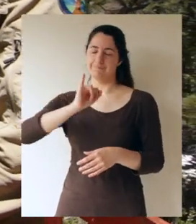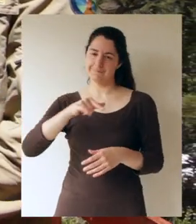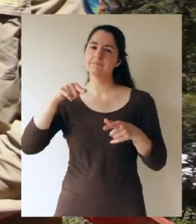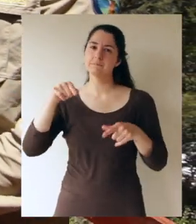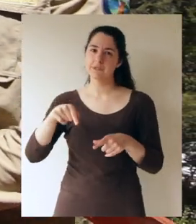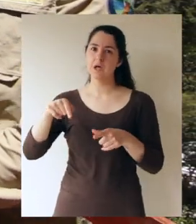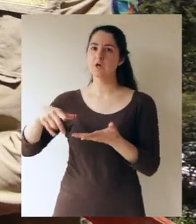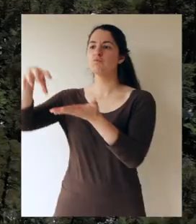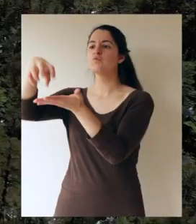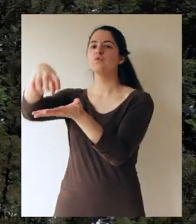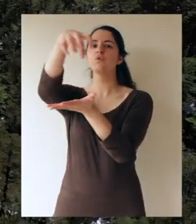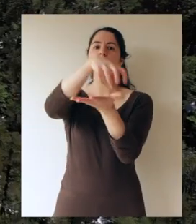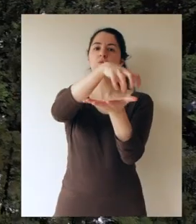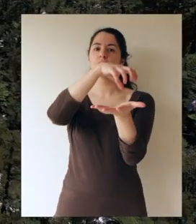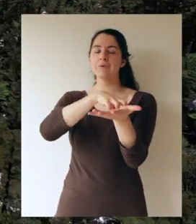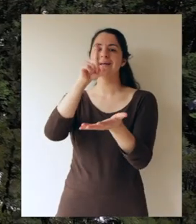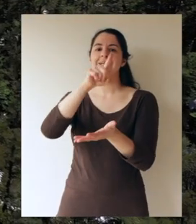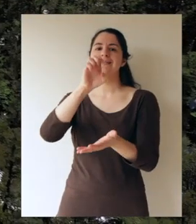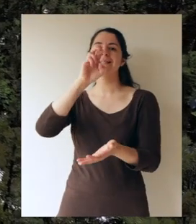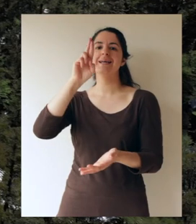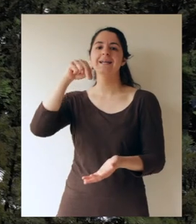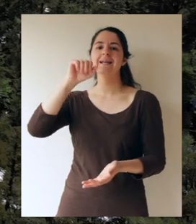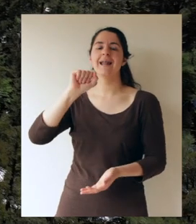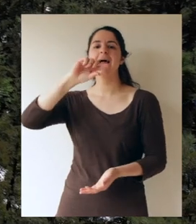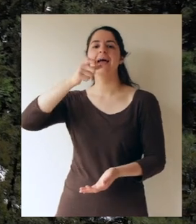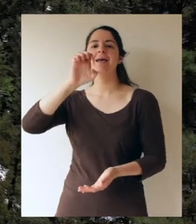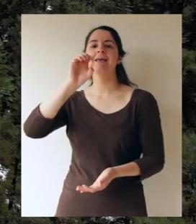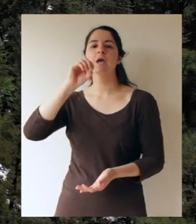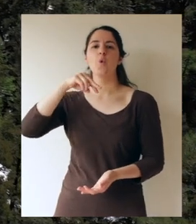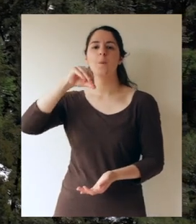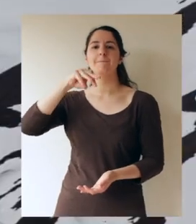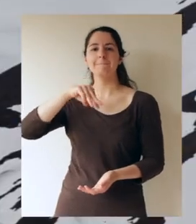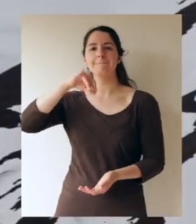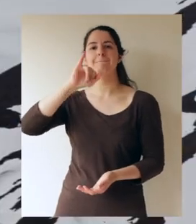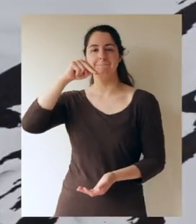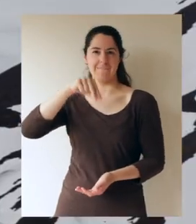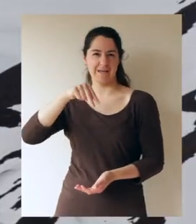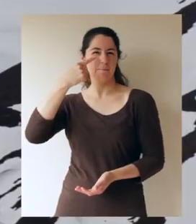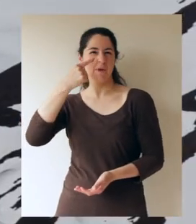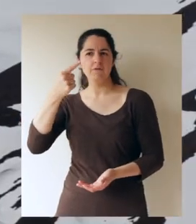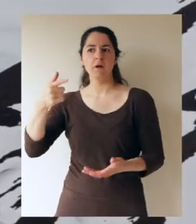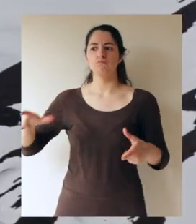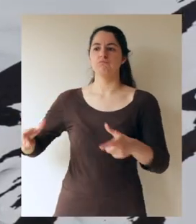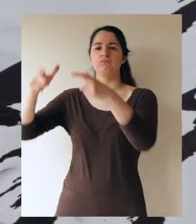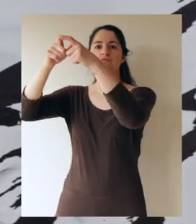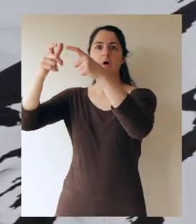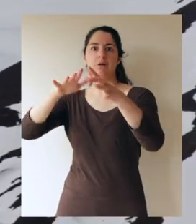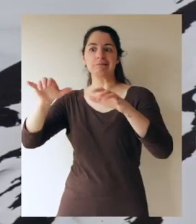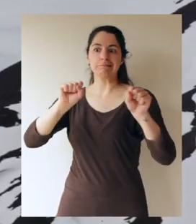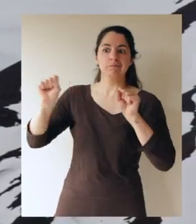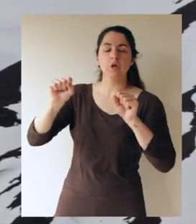encuentran en unas estaciones de Cernagio Min para monitorear si eventuales sismos del volcán y unos